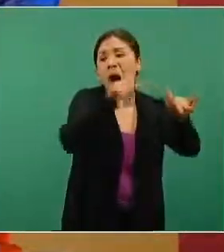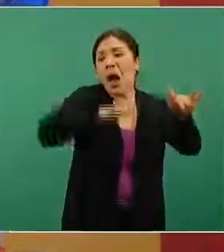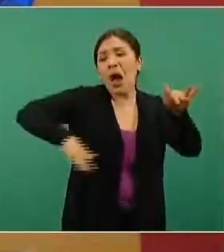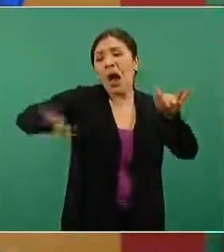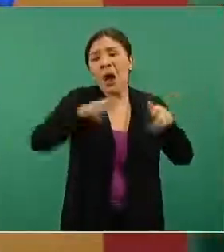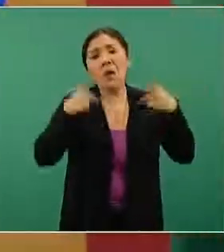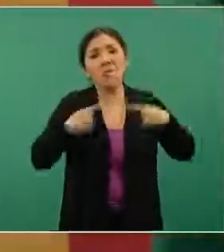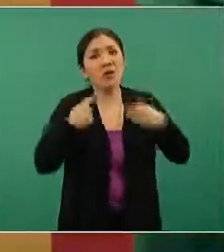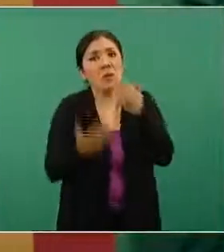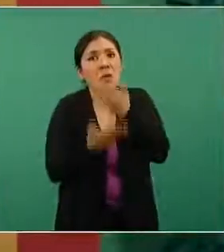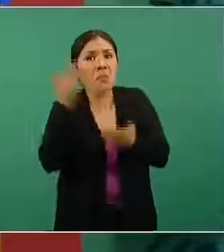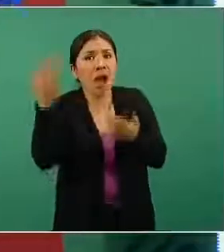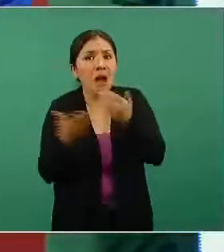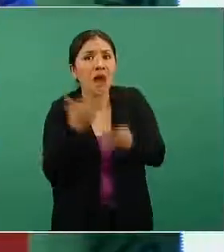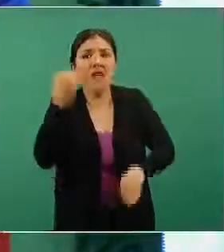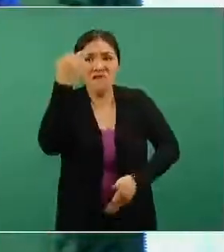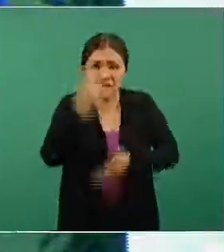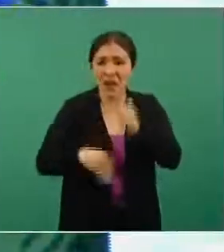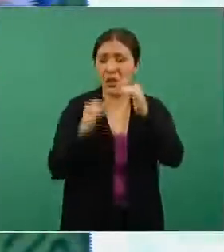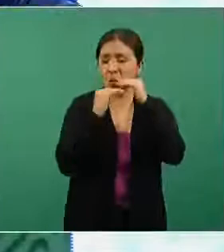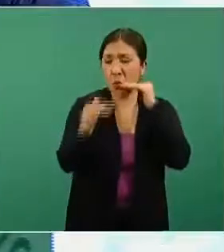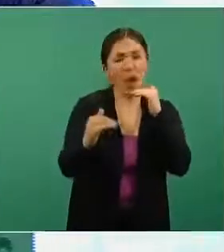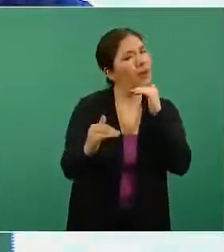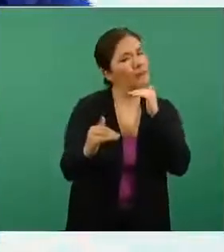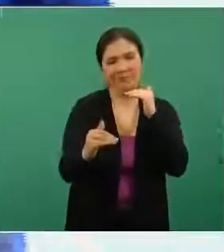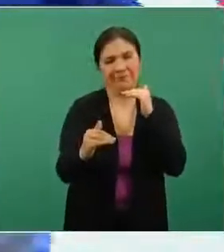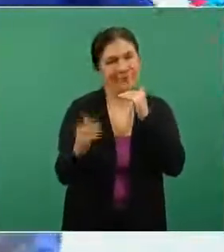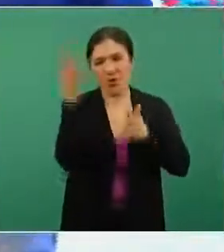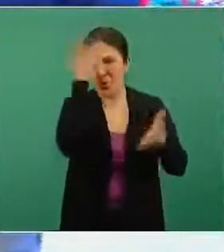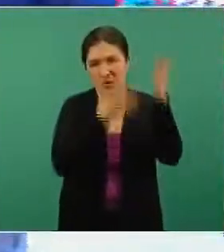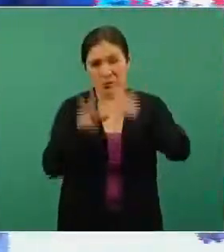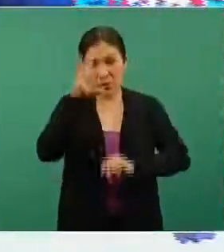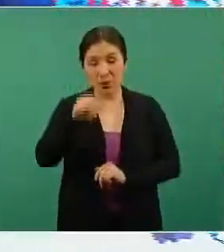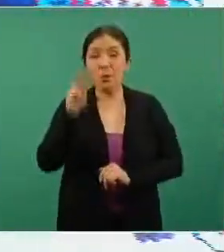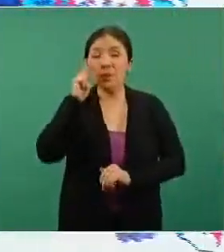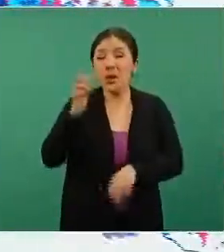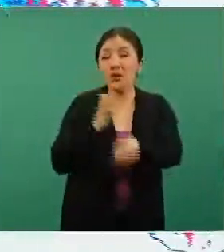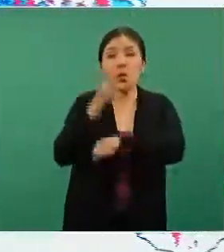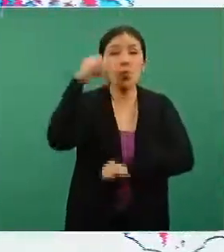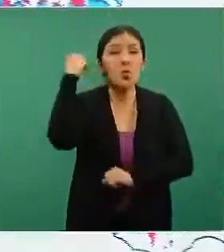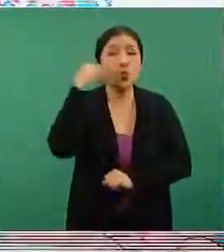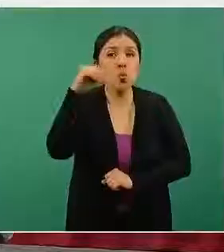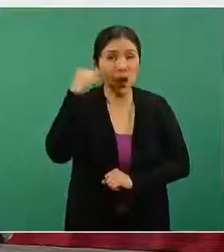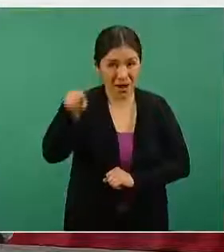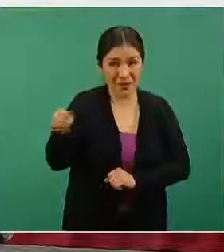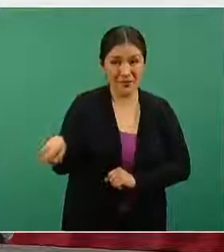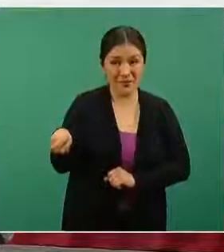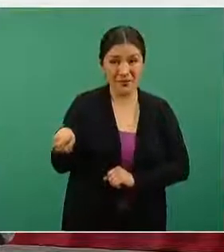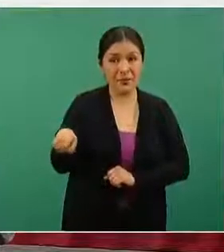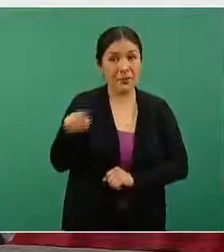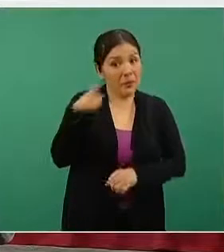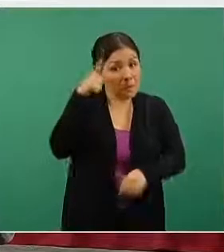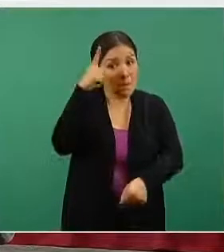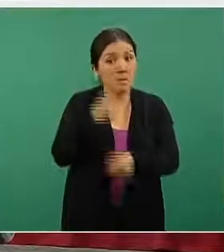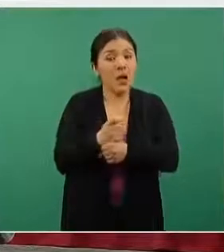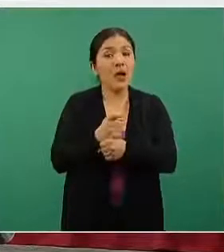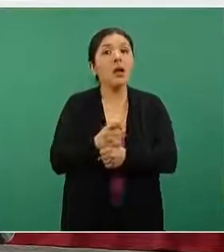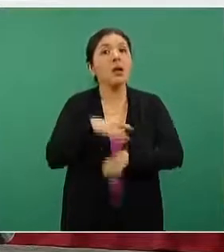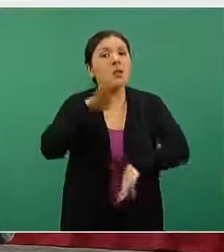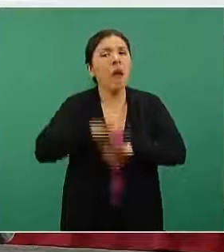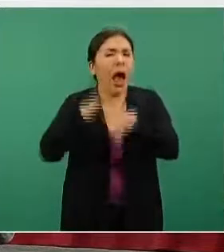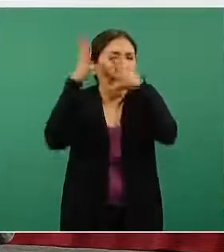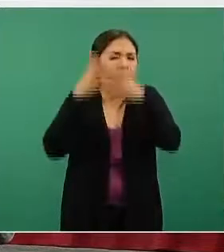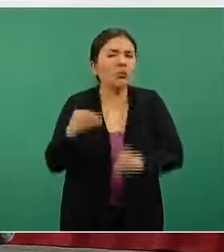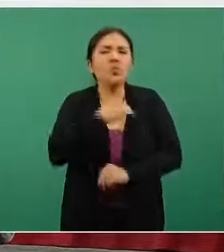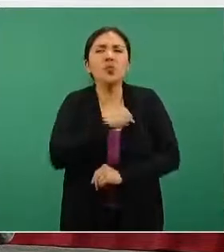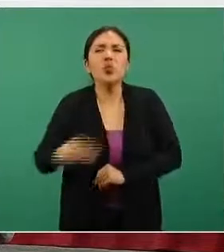políticamente desigual respecto a las entidades federativas. Vean ustedes, el estado de Oaxaca es el estado que tiene la mayor cantidad de municipios